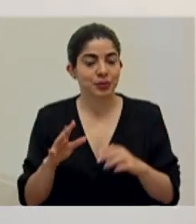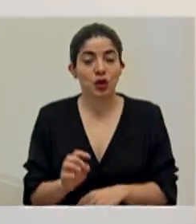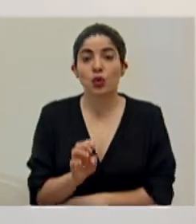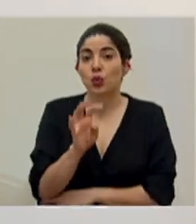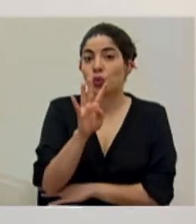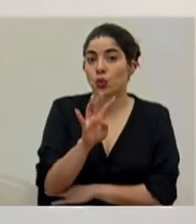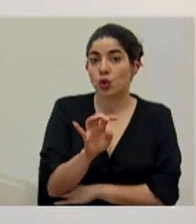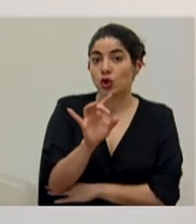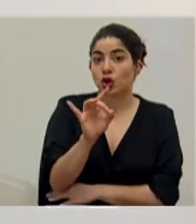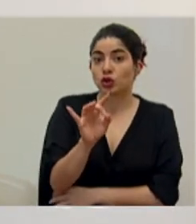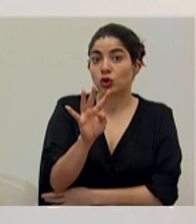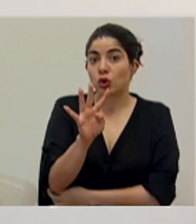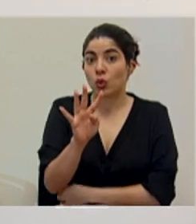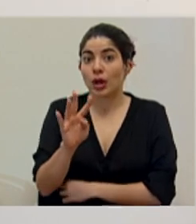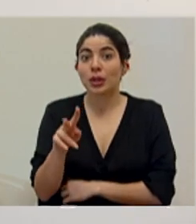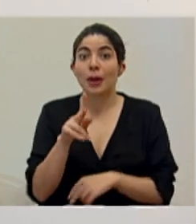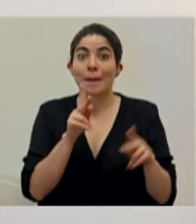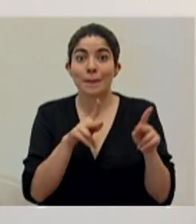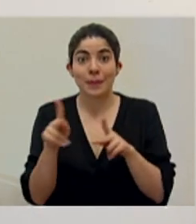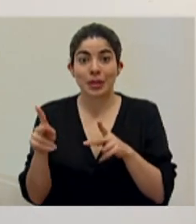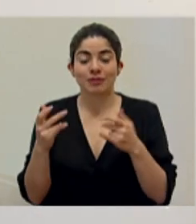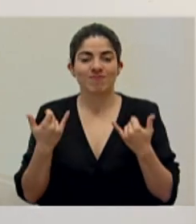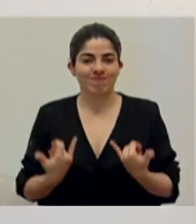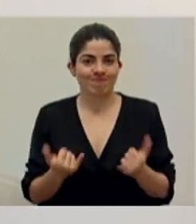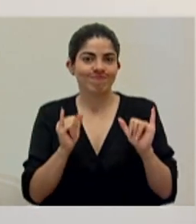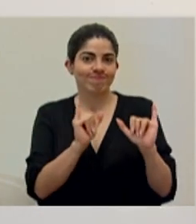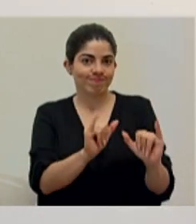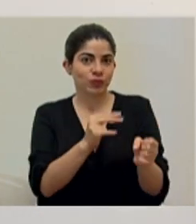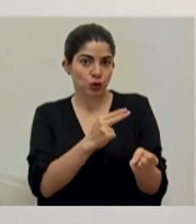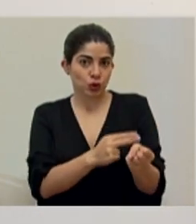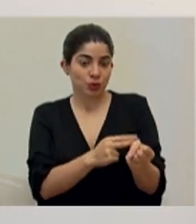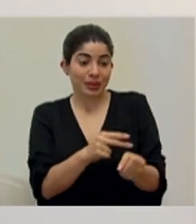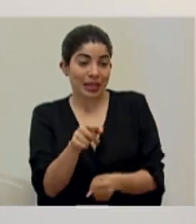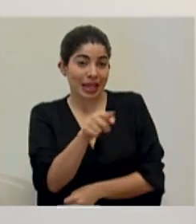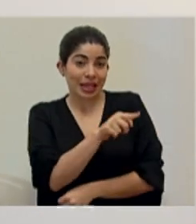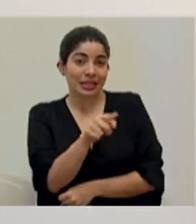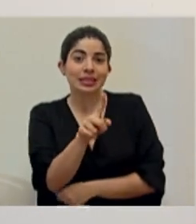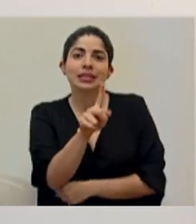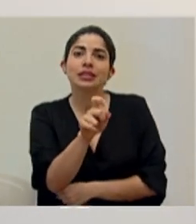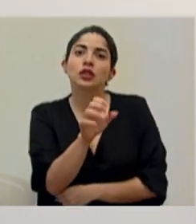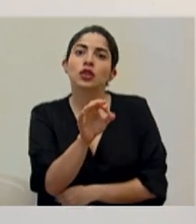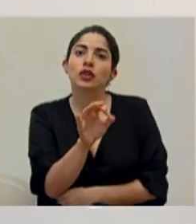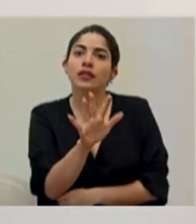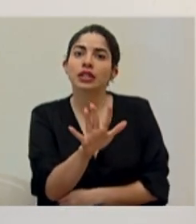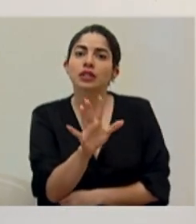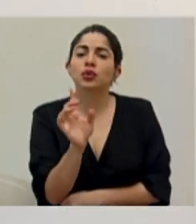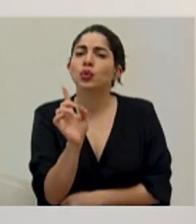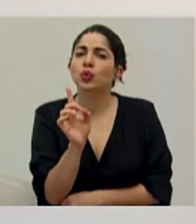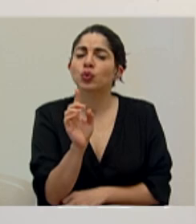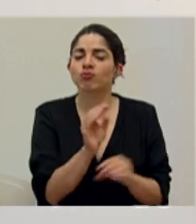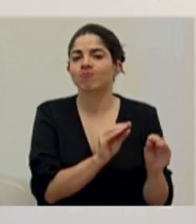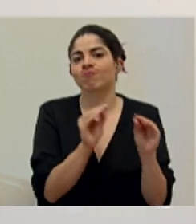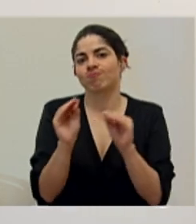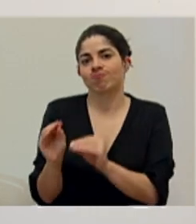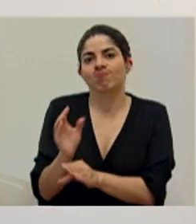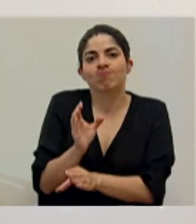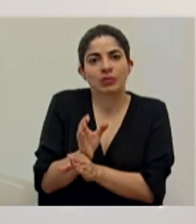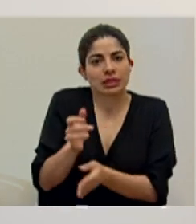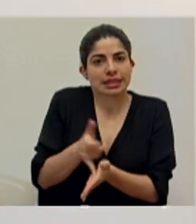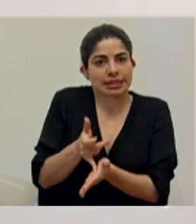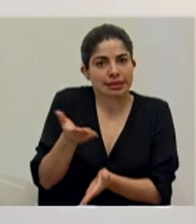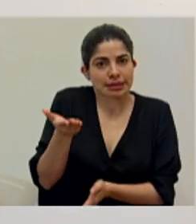484 personas se encuentran hospitalizadas, de ellas 195 se encuentran en unidades de cuidados